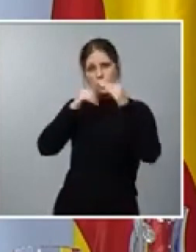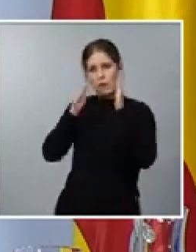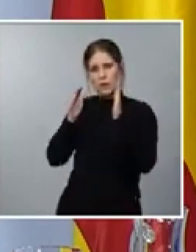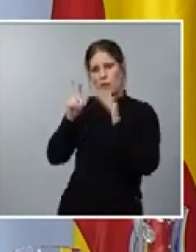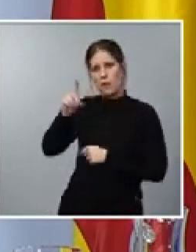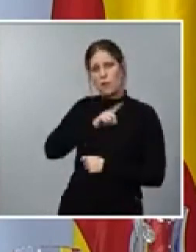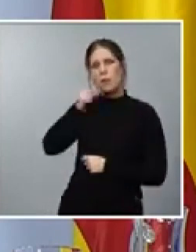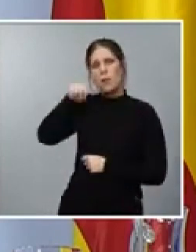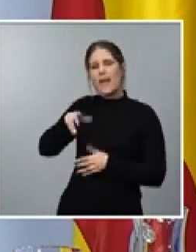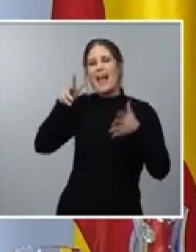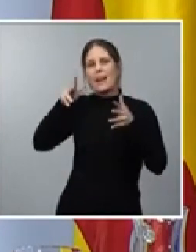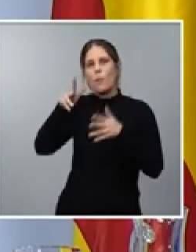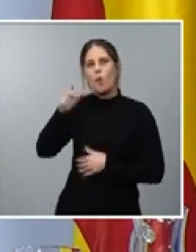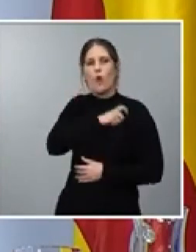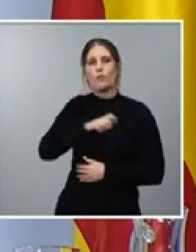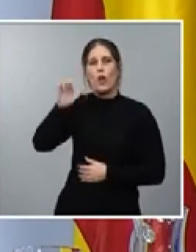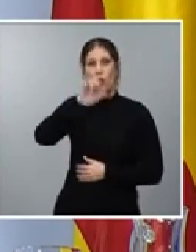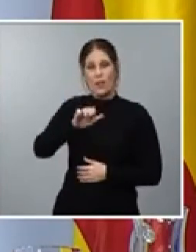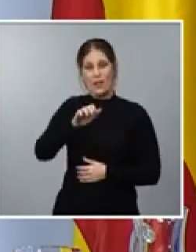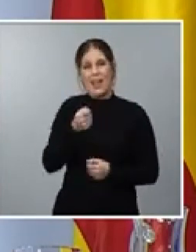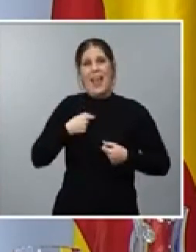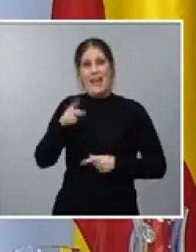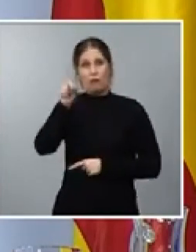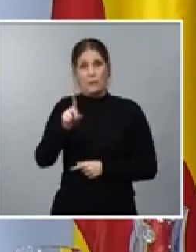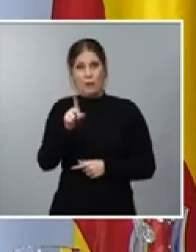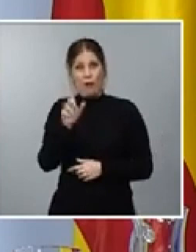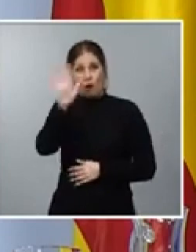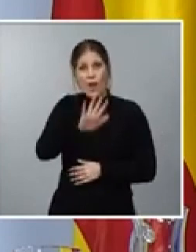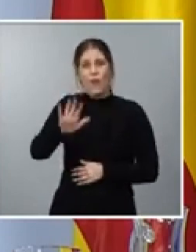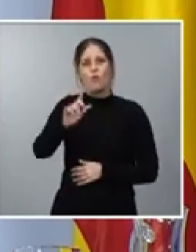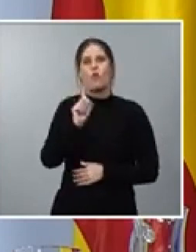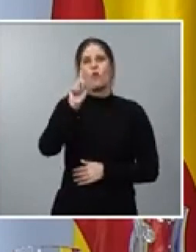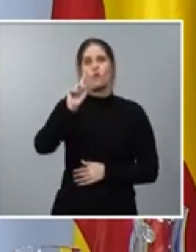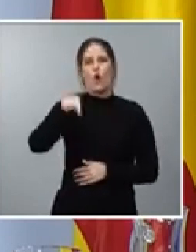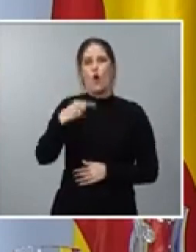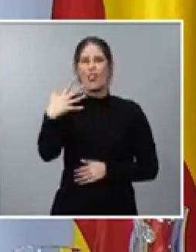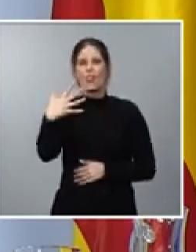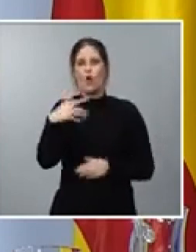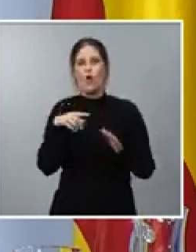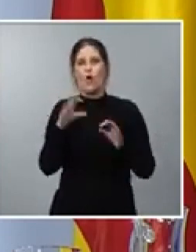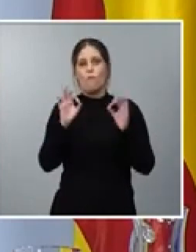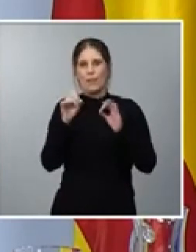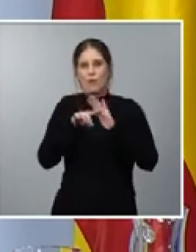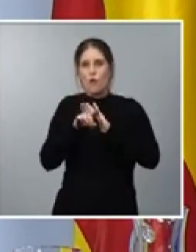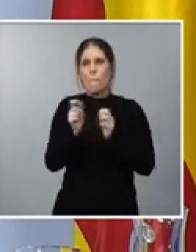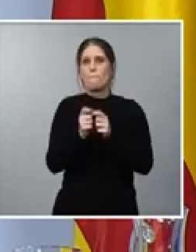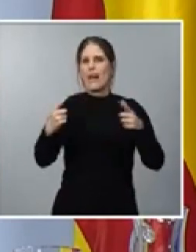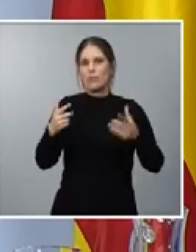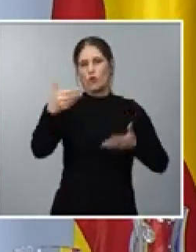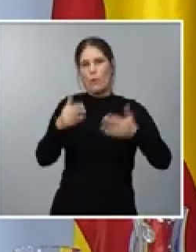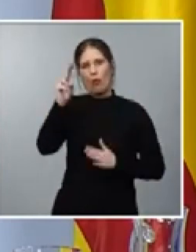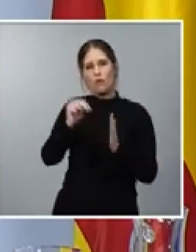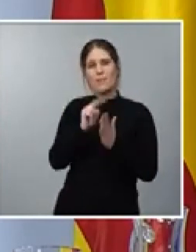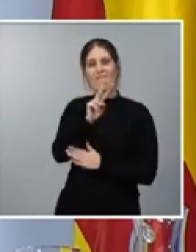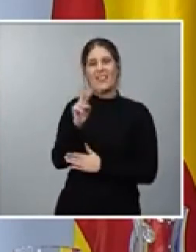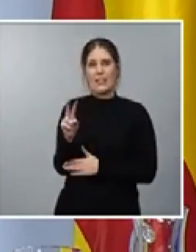puesto que el gasto primario nacional crece un 1,5% respecto a 2022, una cifra